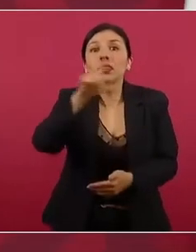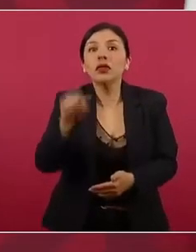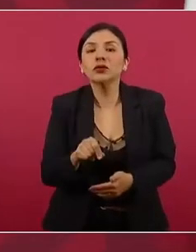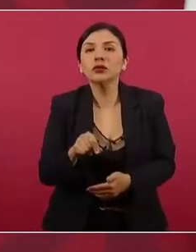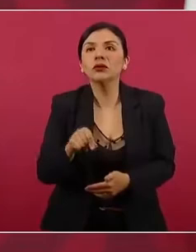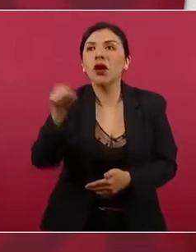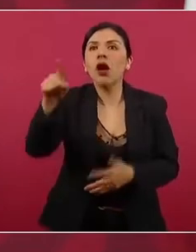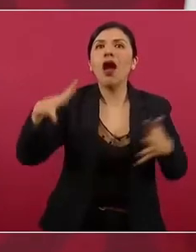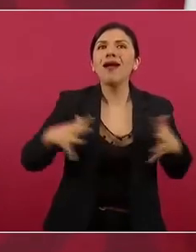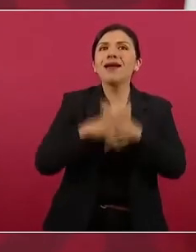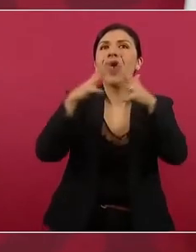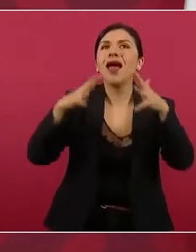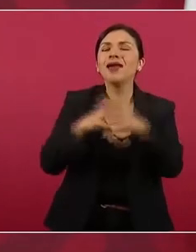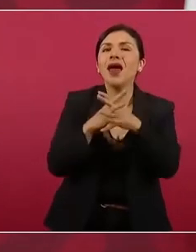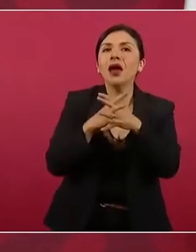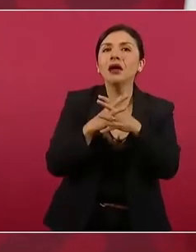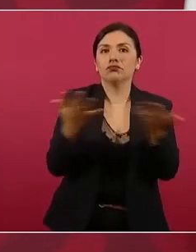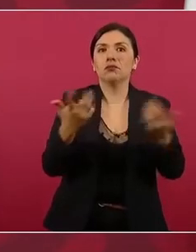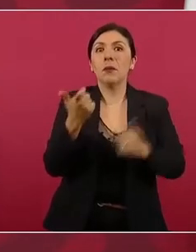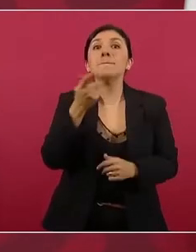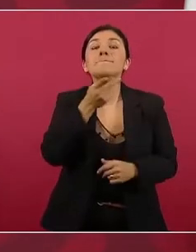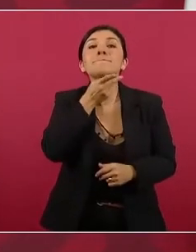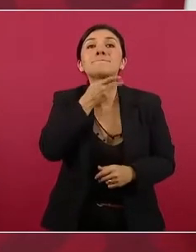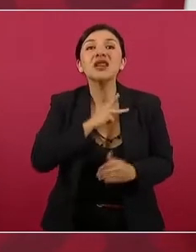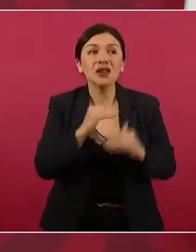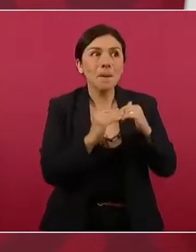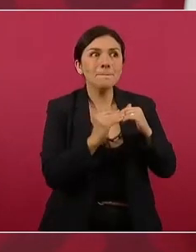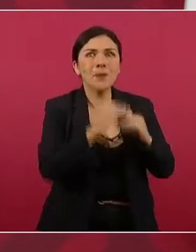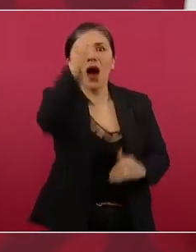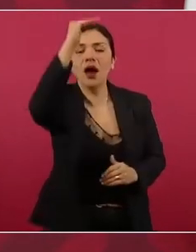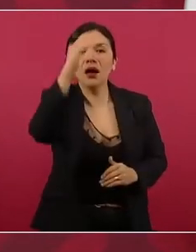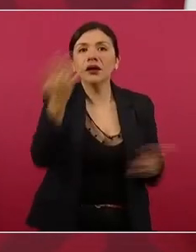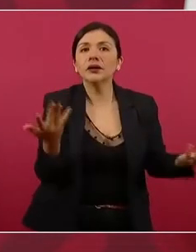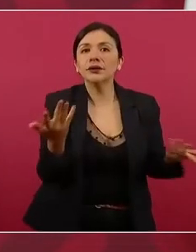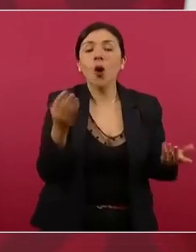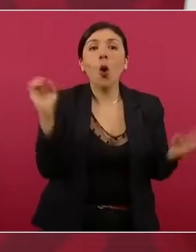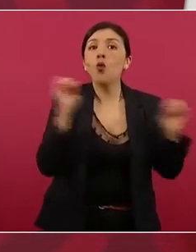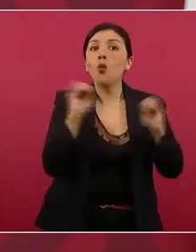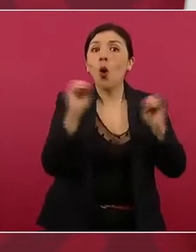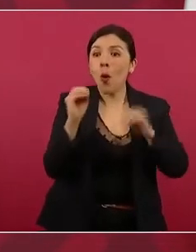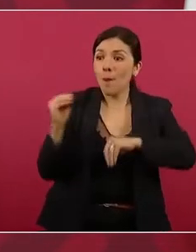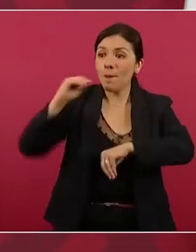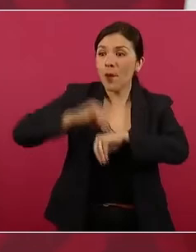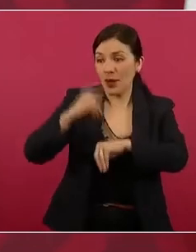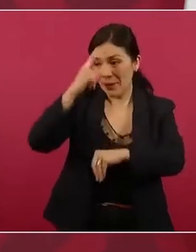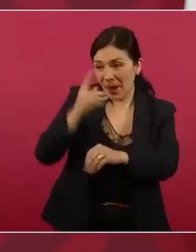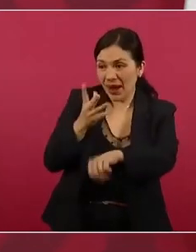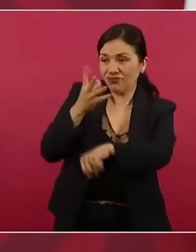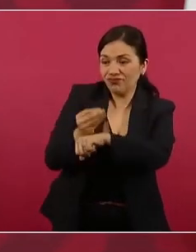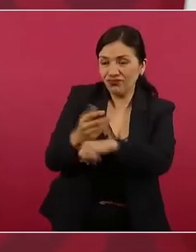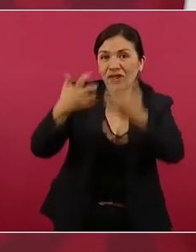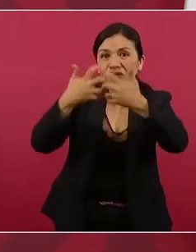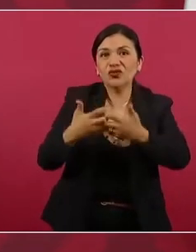el petróleo arriba. Y como no invirtieron en refinerías, ayer estaba yo